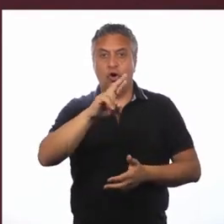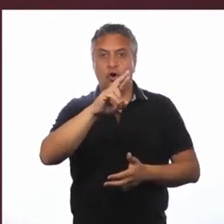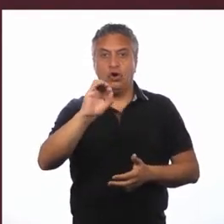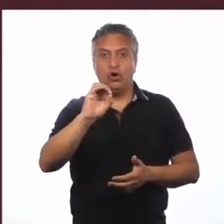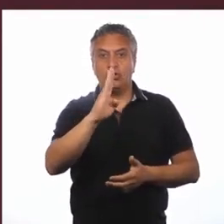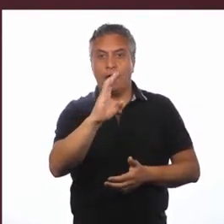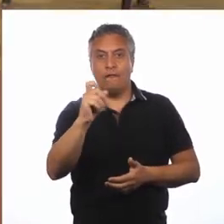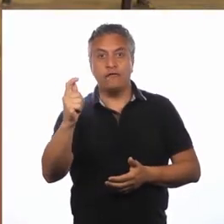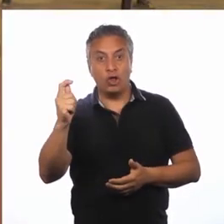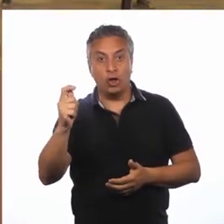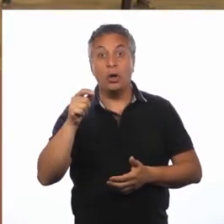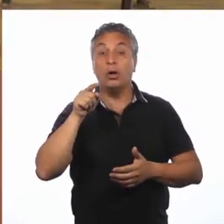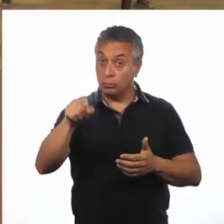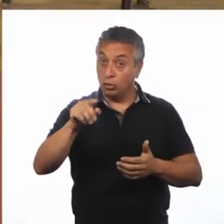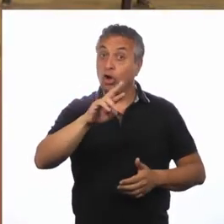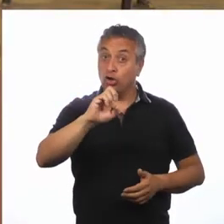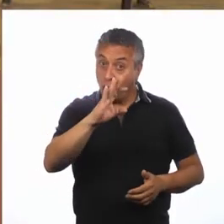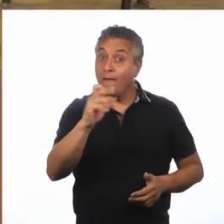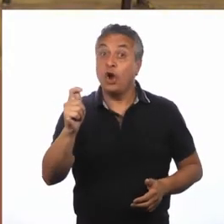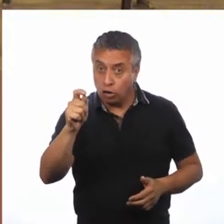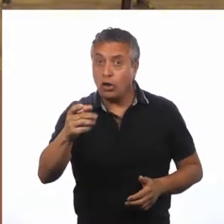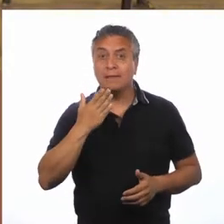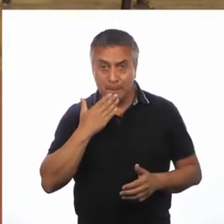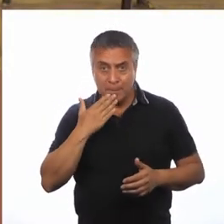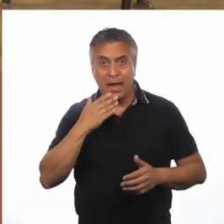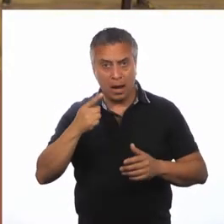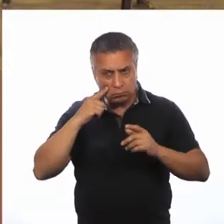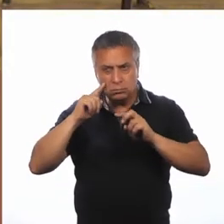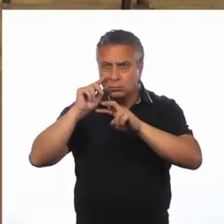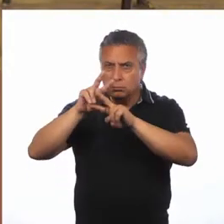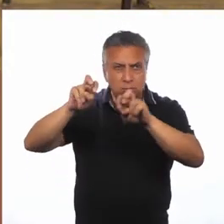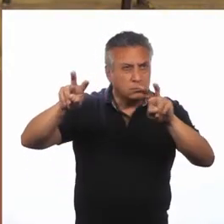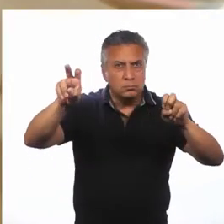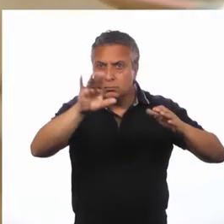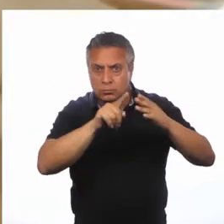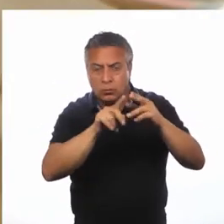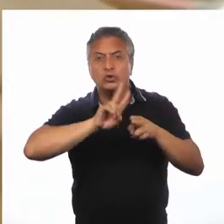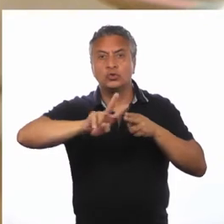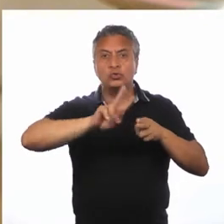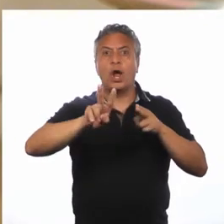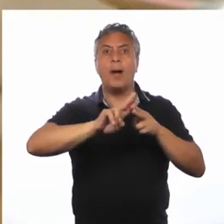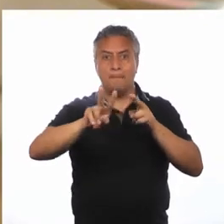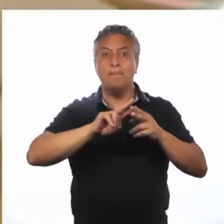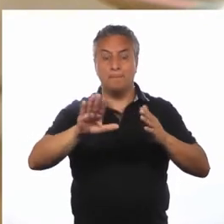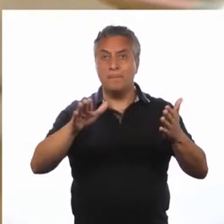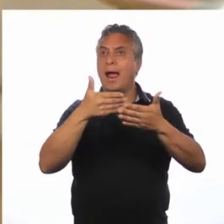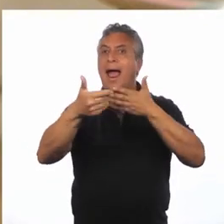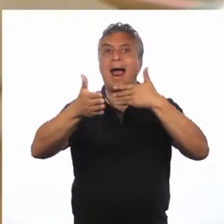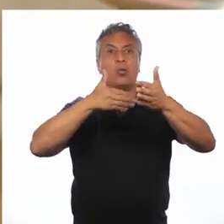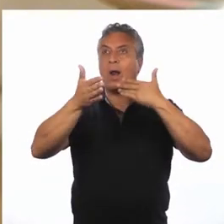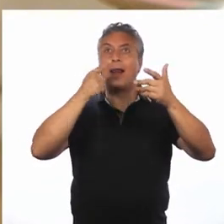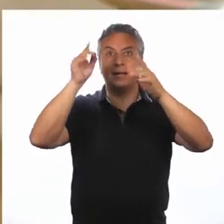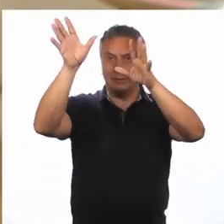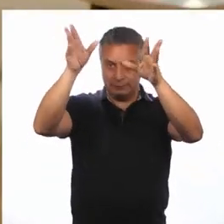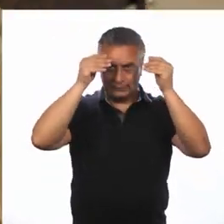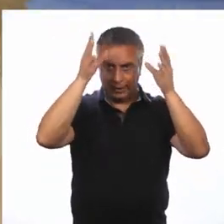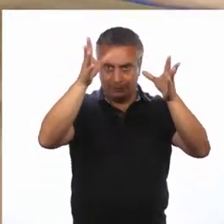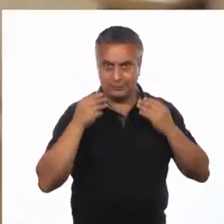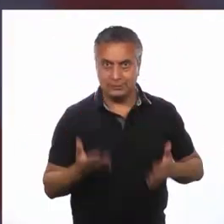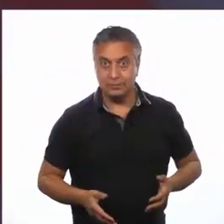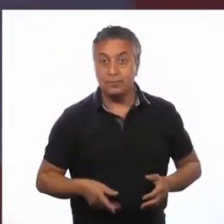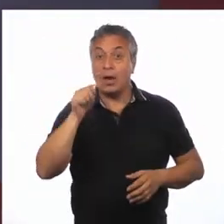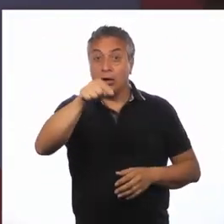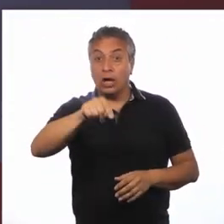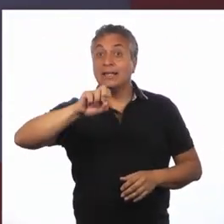robótica Se inspira en la naturaleza Para resolver distintos problemas ¿Recuerda los materiales del segundo experimento?